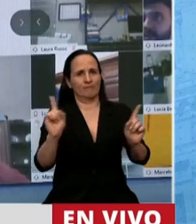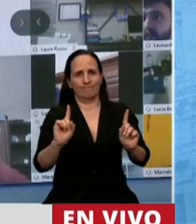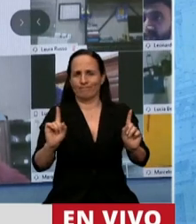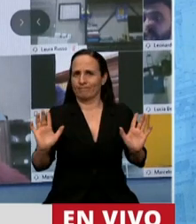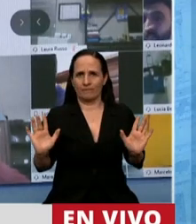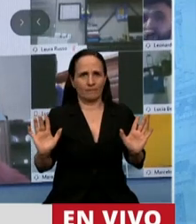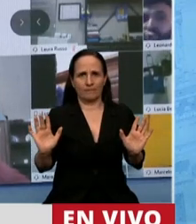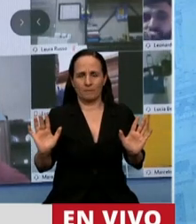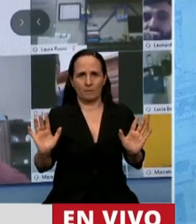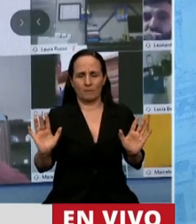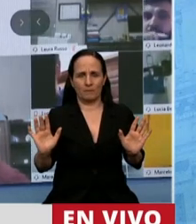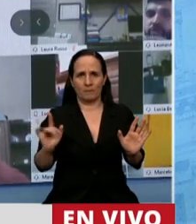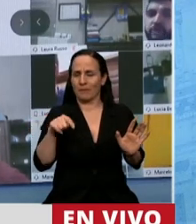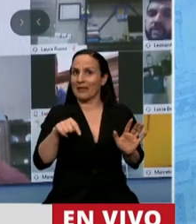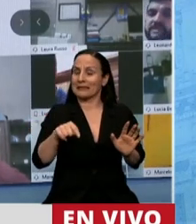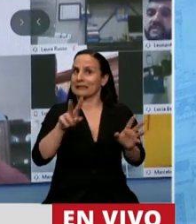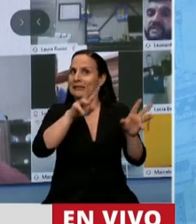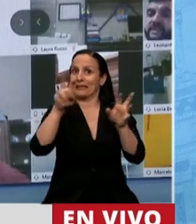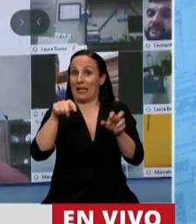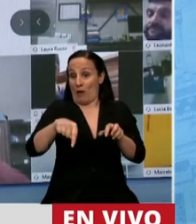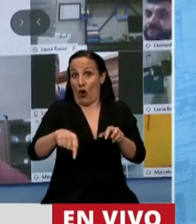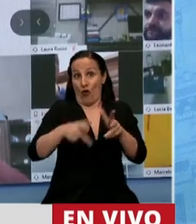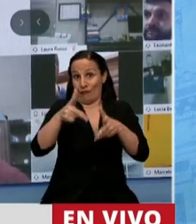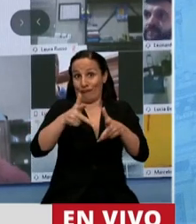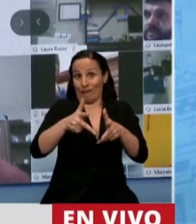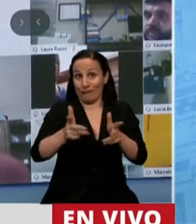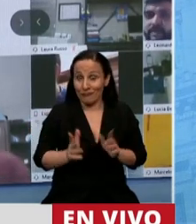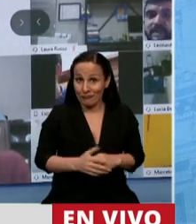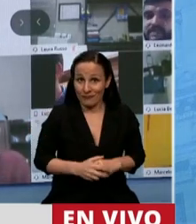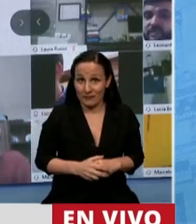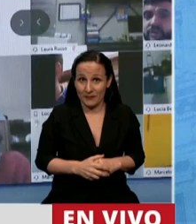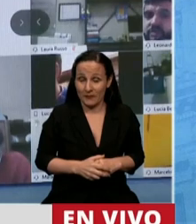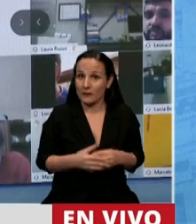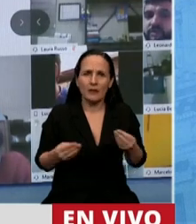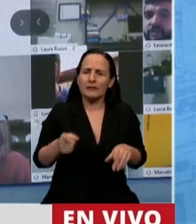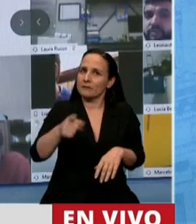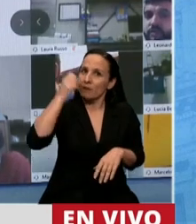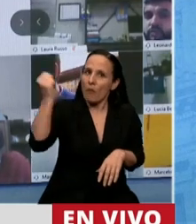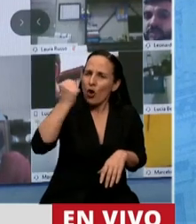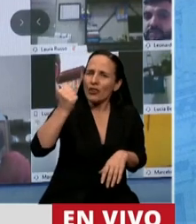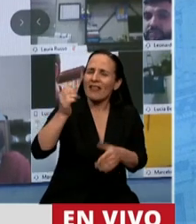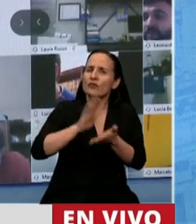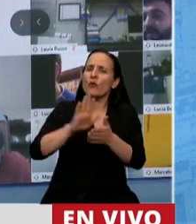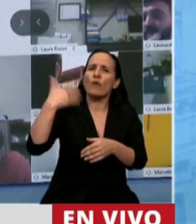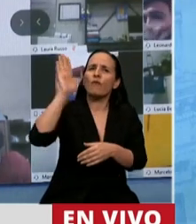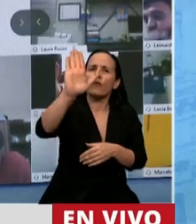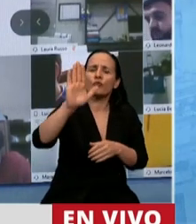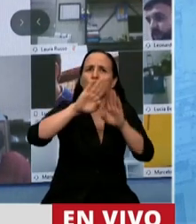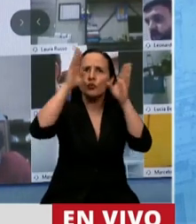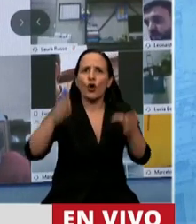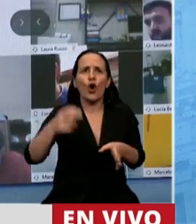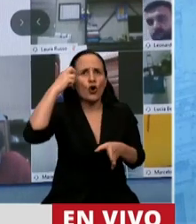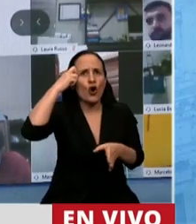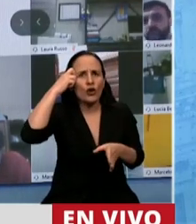entra el tema que hoy estamos discutiendo y que es central en el futuro de este Congreso, que es el rol